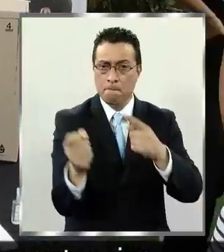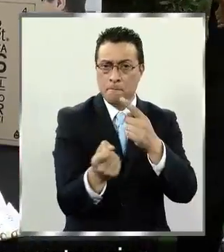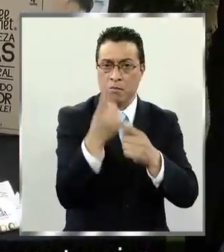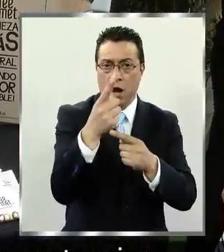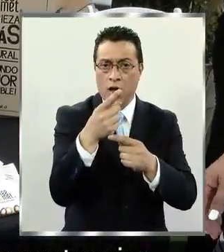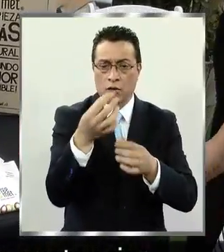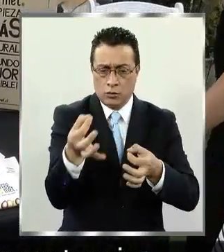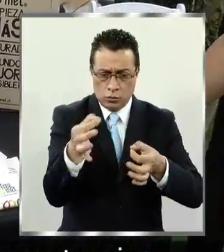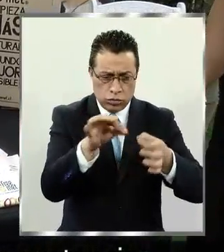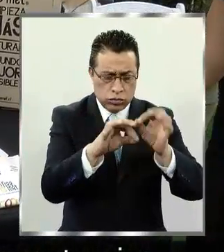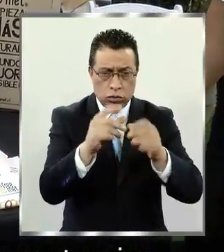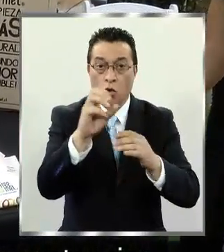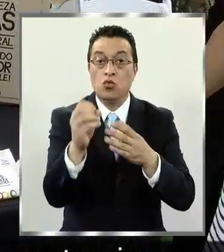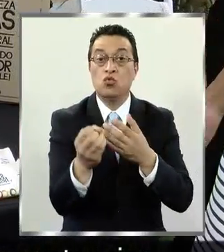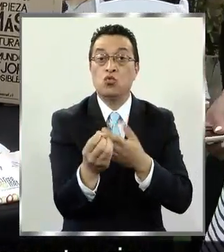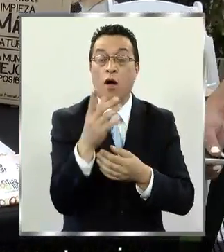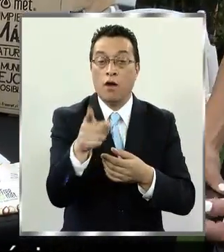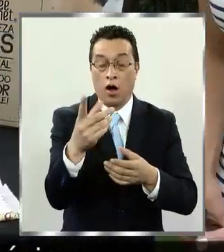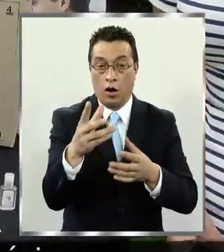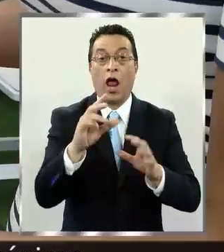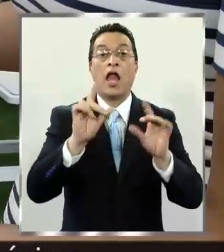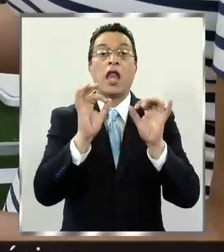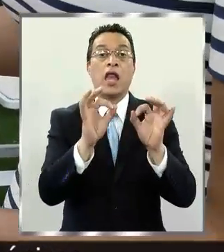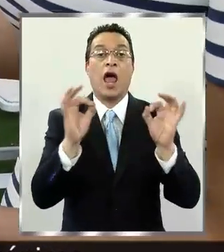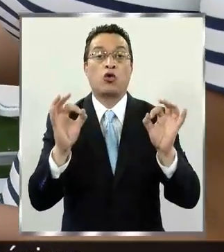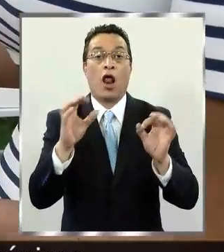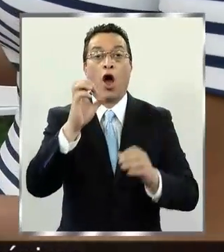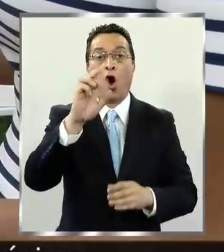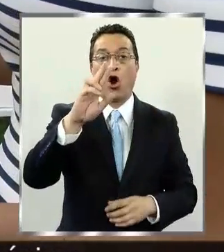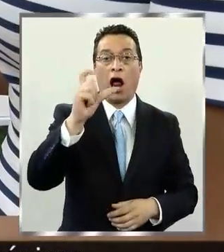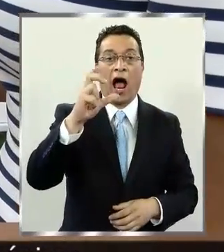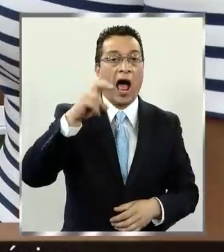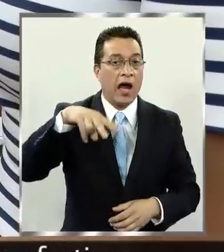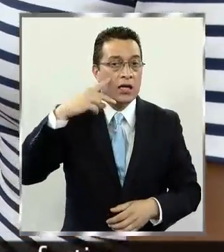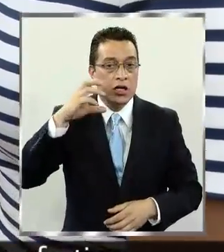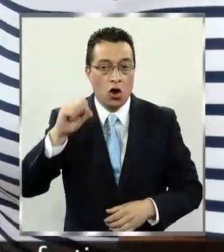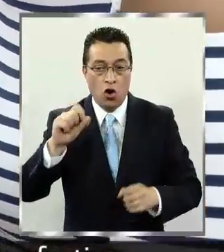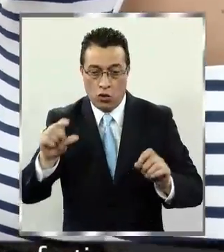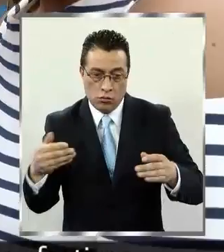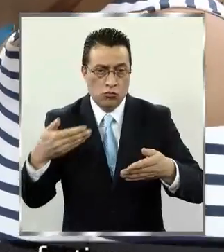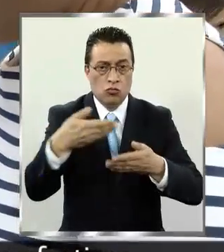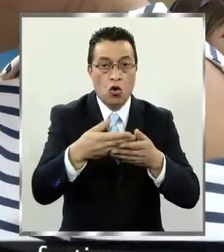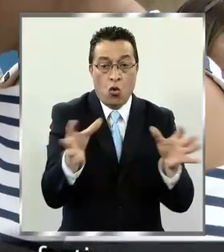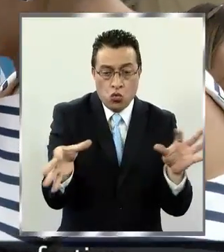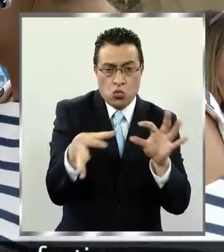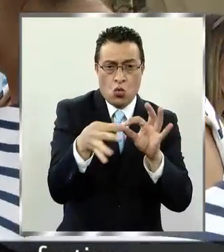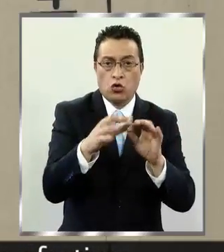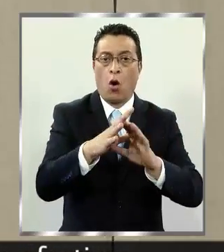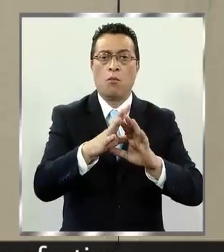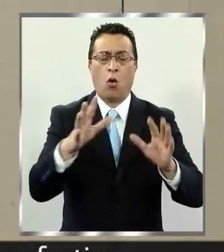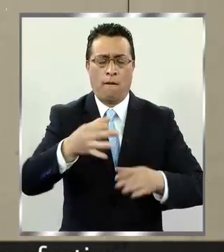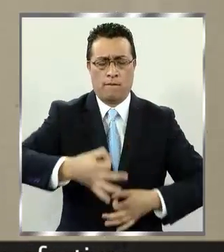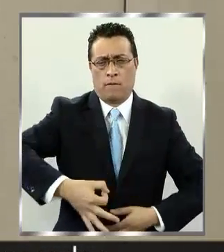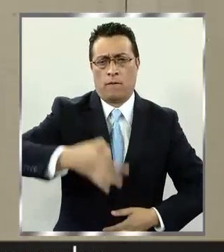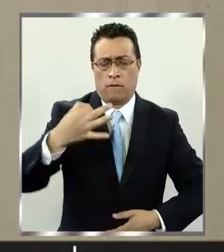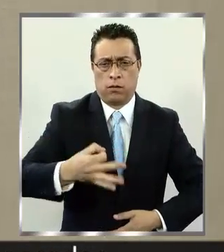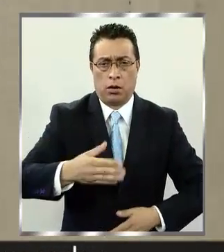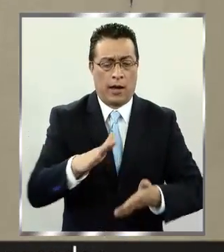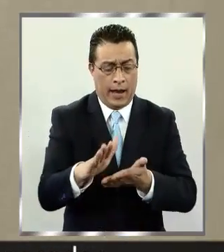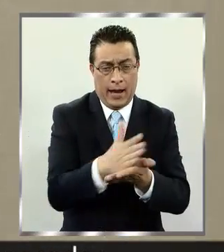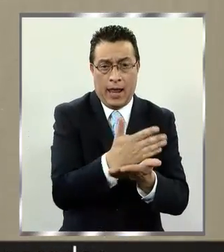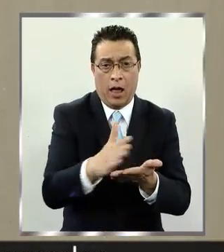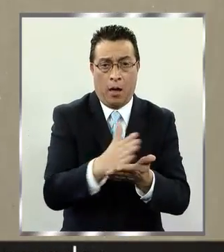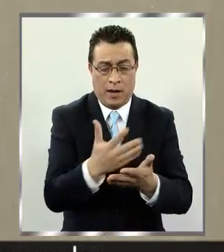una fórmula innovadora derivada de sustancias naturales orgánicas e inorgánicas que en conjunto son altamente efectivas en la